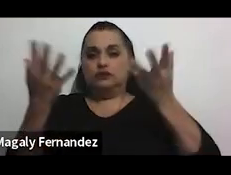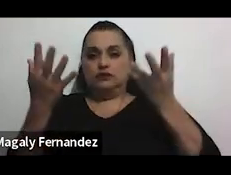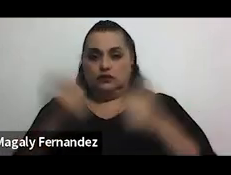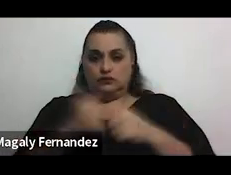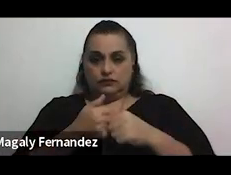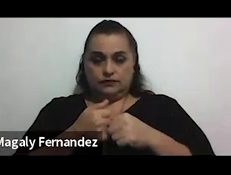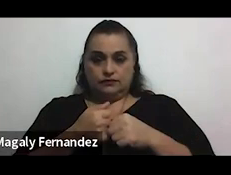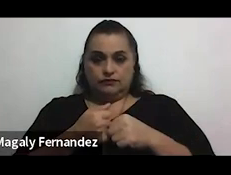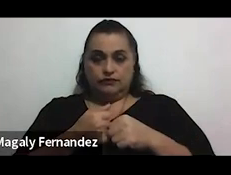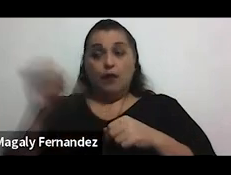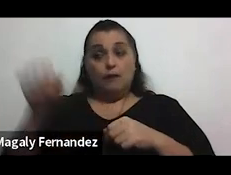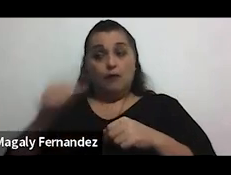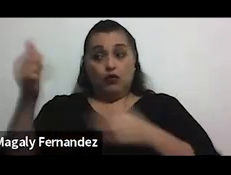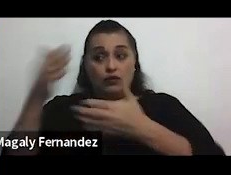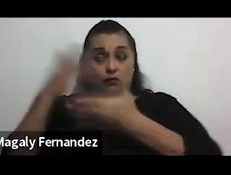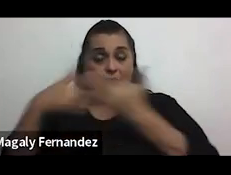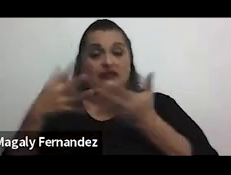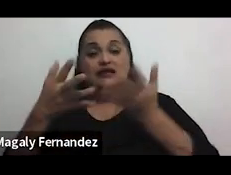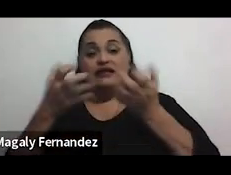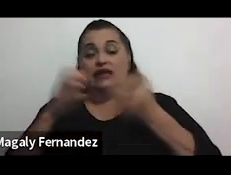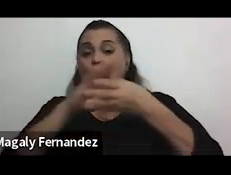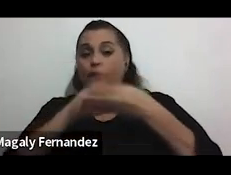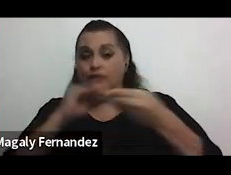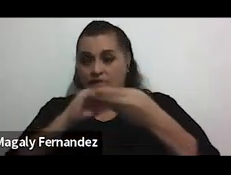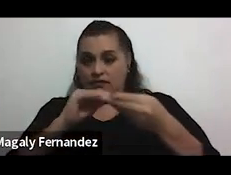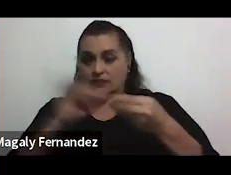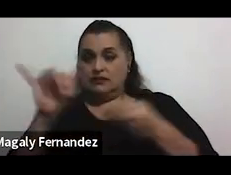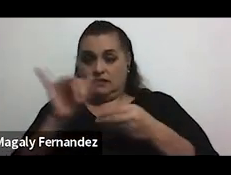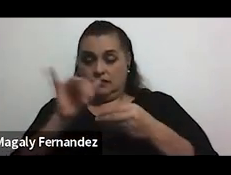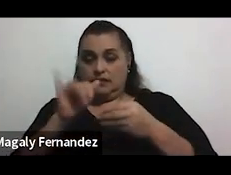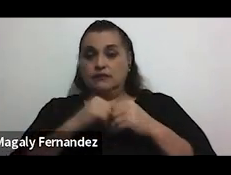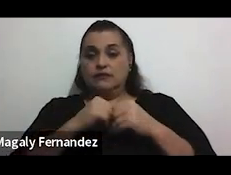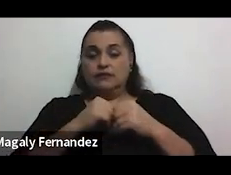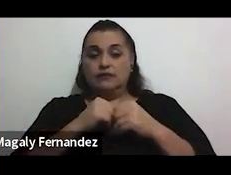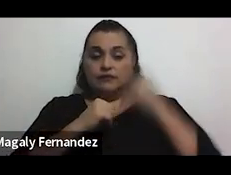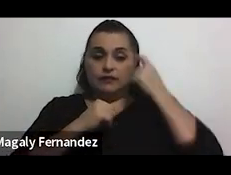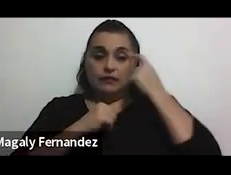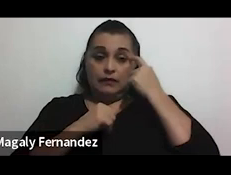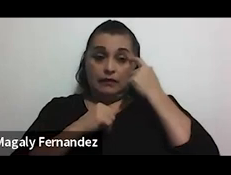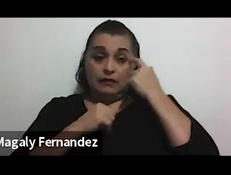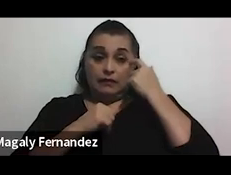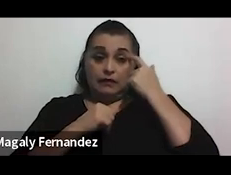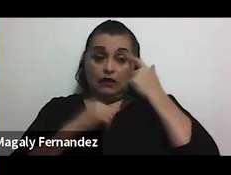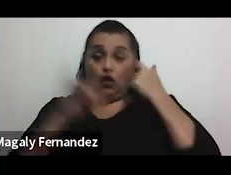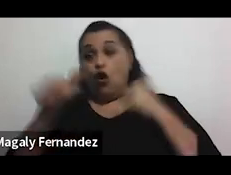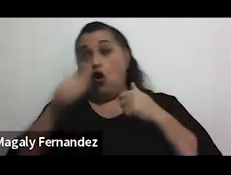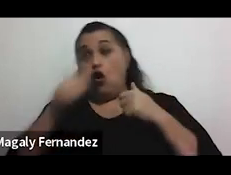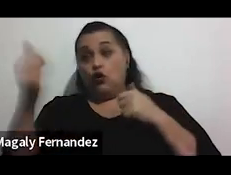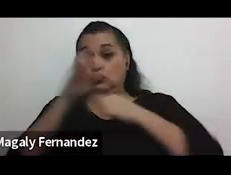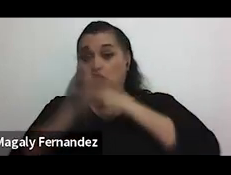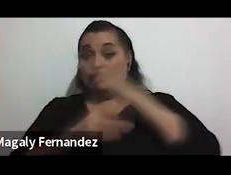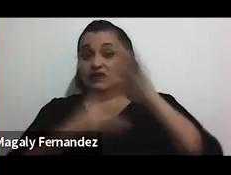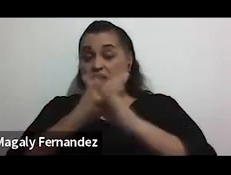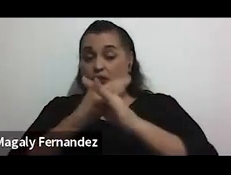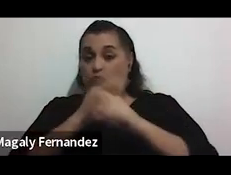por otro lado quería comentarles también que otro tipo de acoso